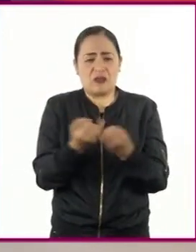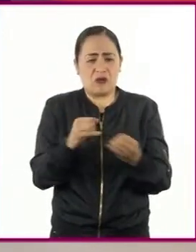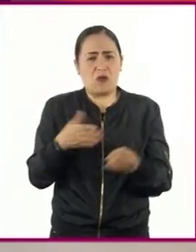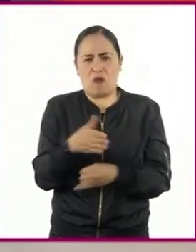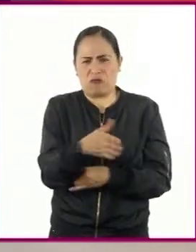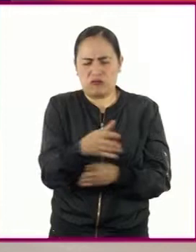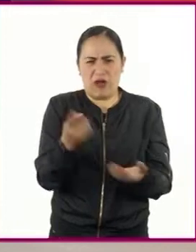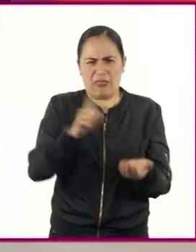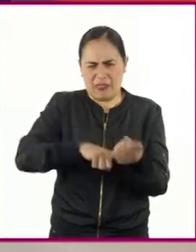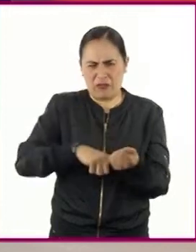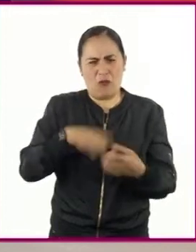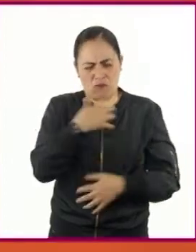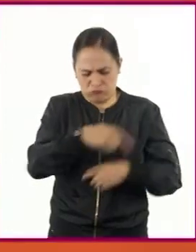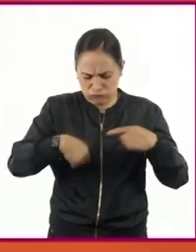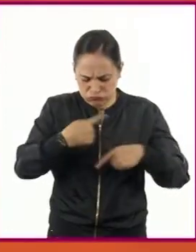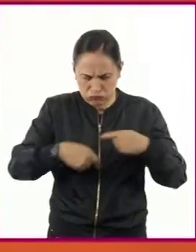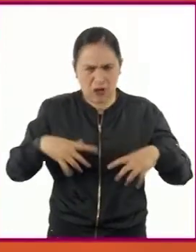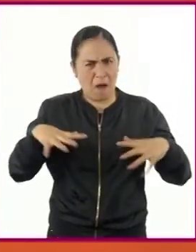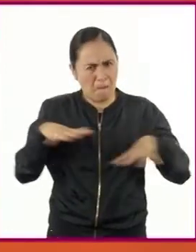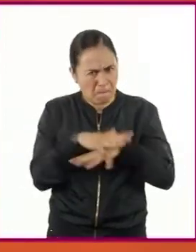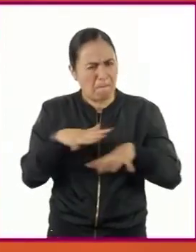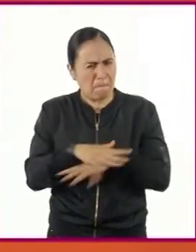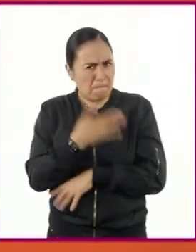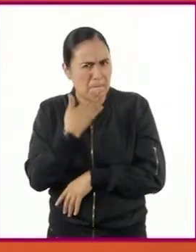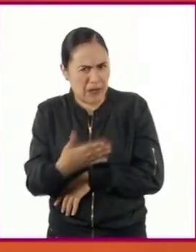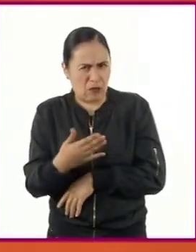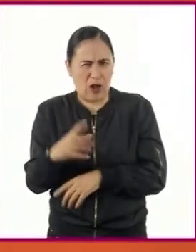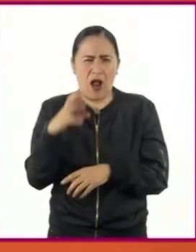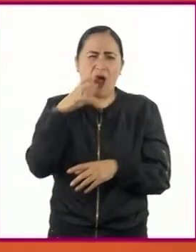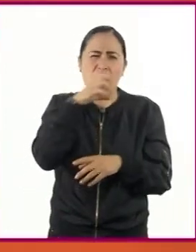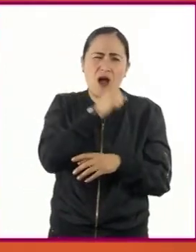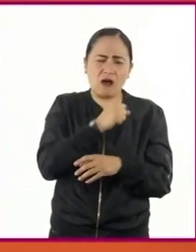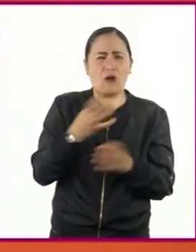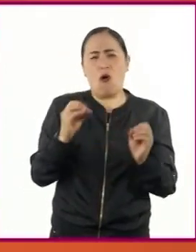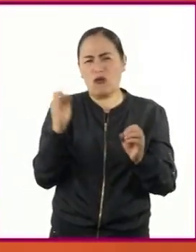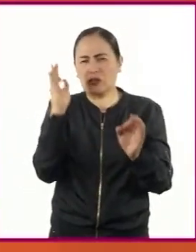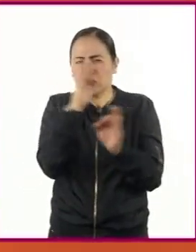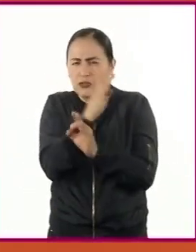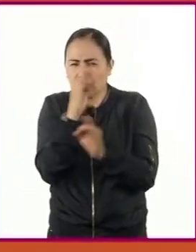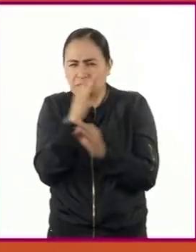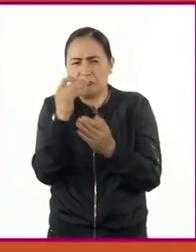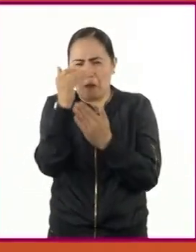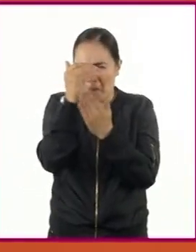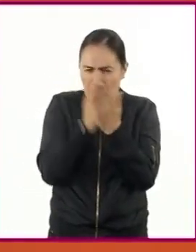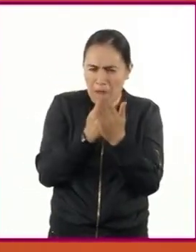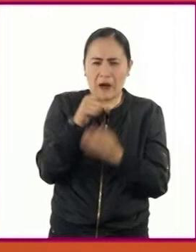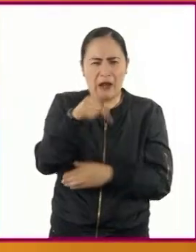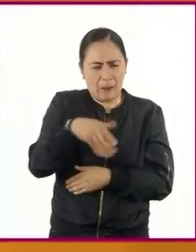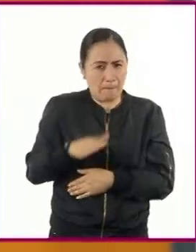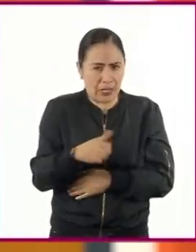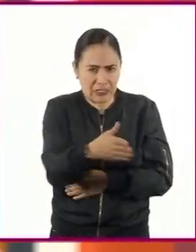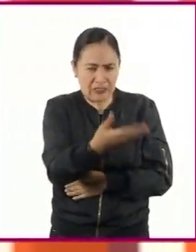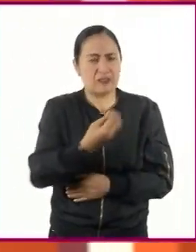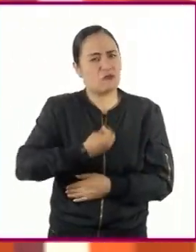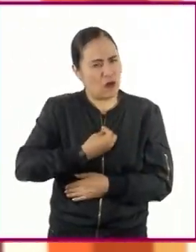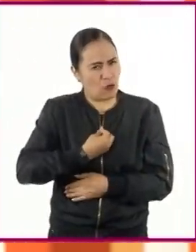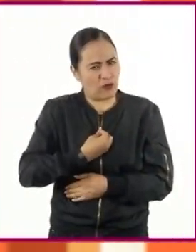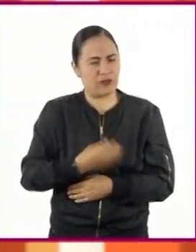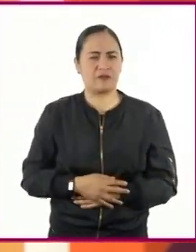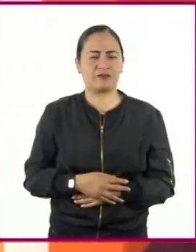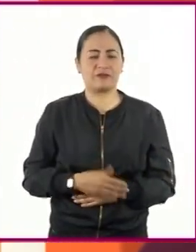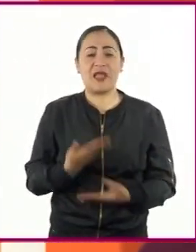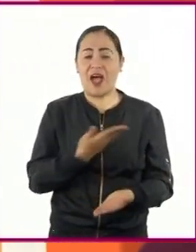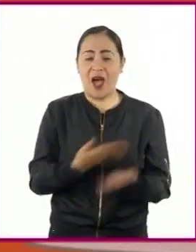tolerancia a bajas temperaturas. En nuestra última fotografía podemos apreciar a una vaca, pero